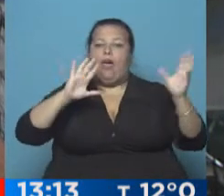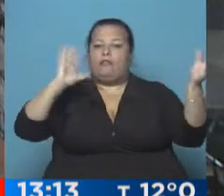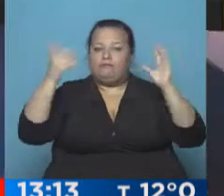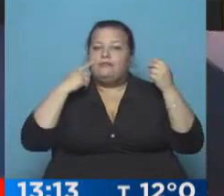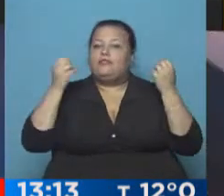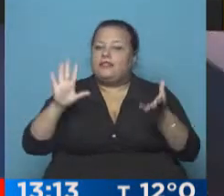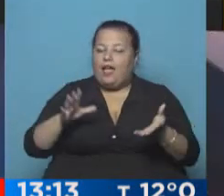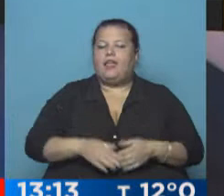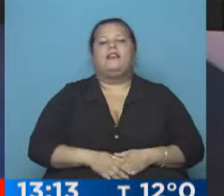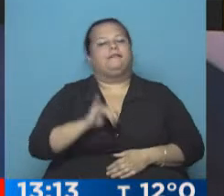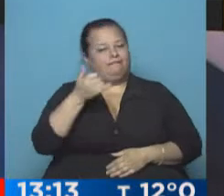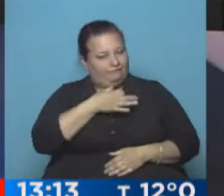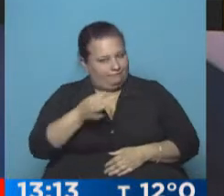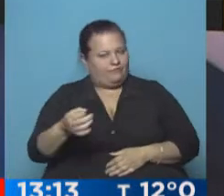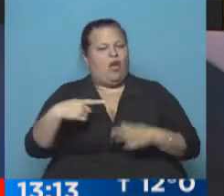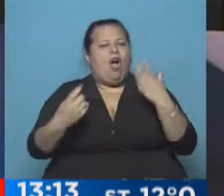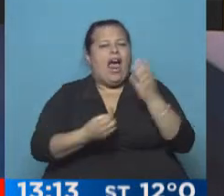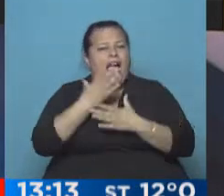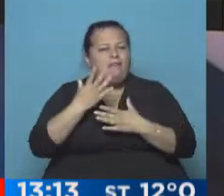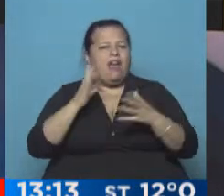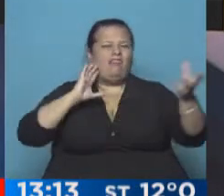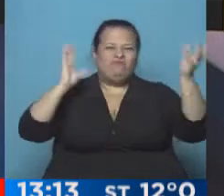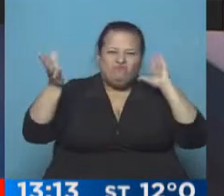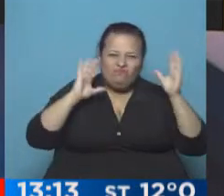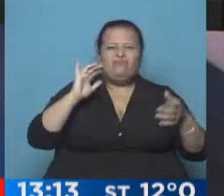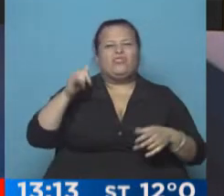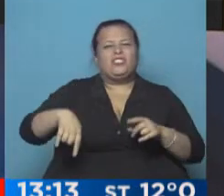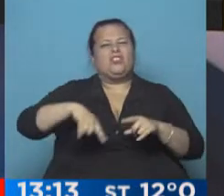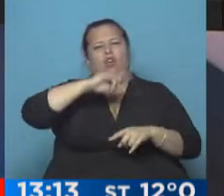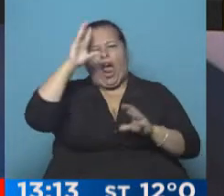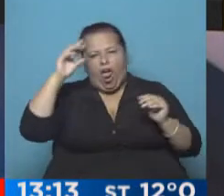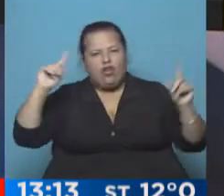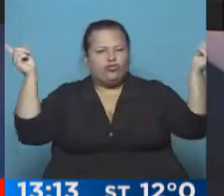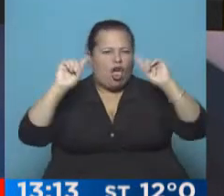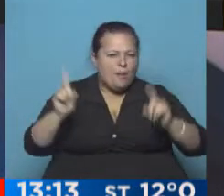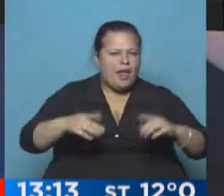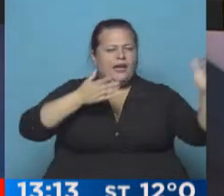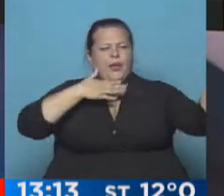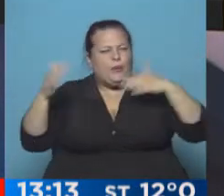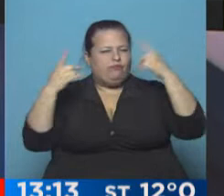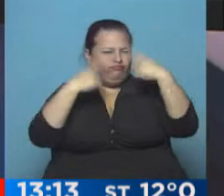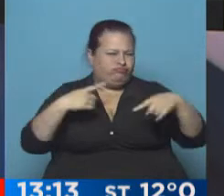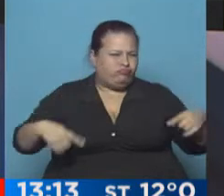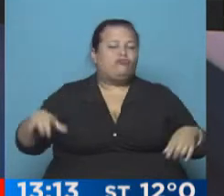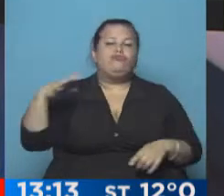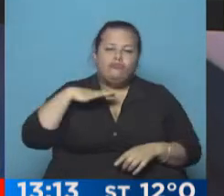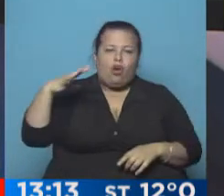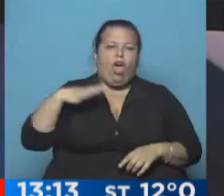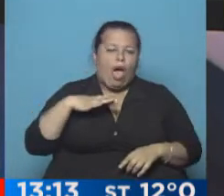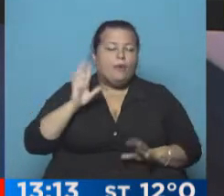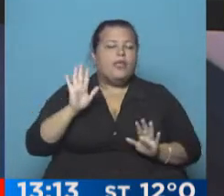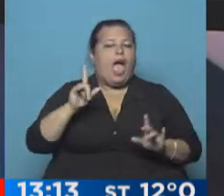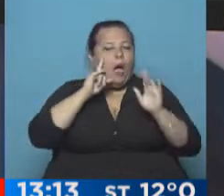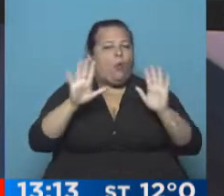Nadia. Así es, después de una mañana muy inestable, sí, durante la noche hubo tormentas, vientos de todo y todavía sigue una